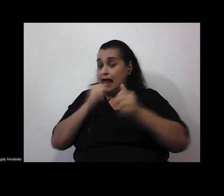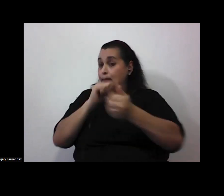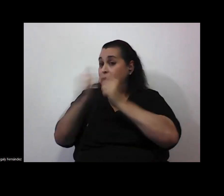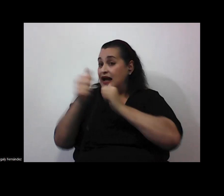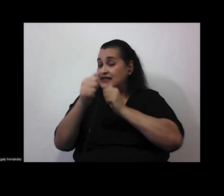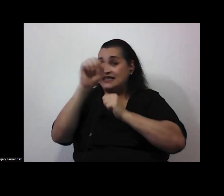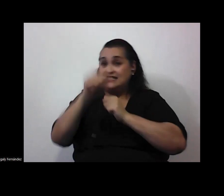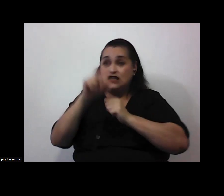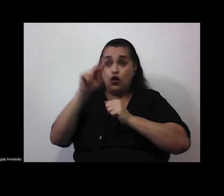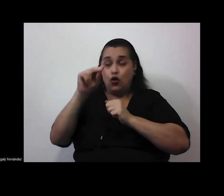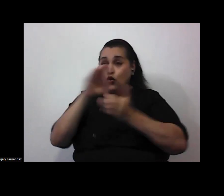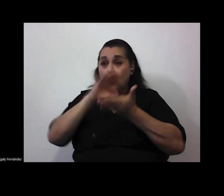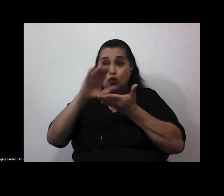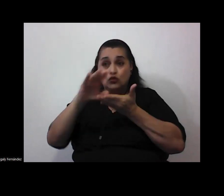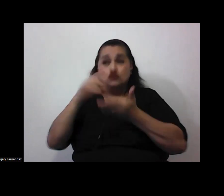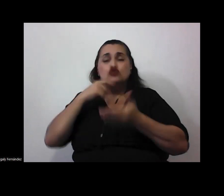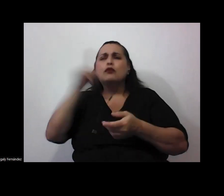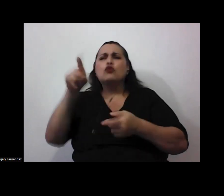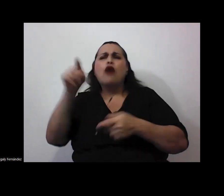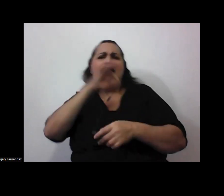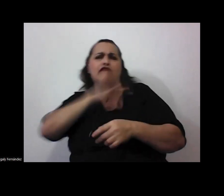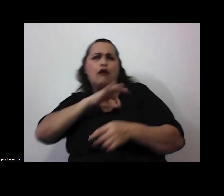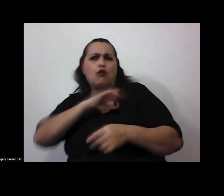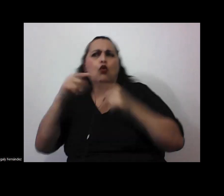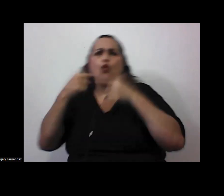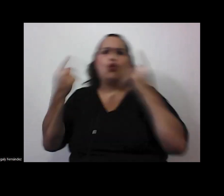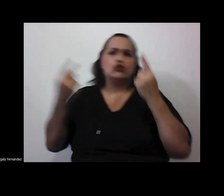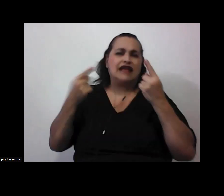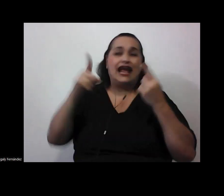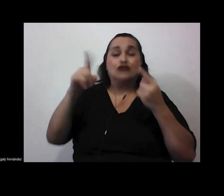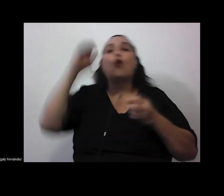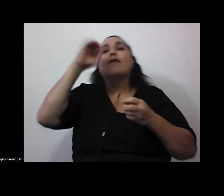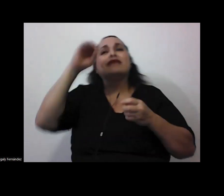no puedo preguntar ¿estás a favor o en contra de los transgénicos? porque eso es una cuestión opinable